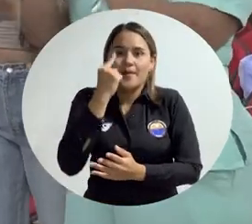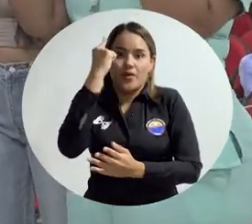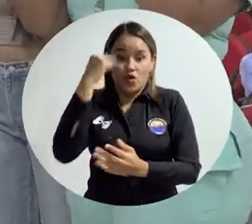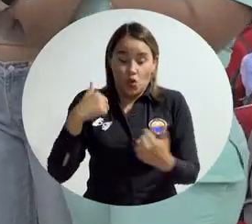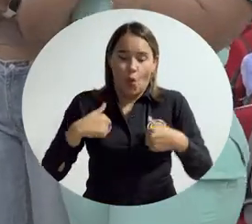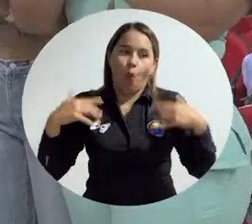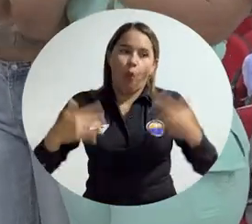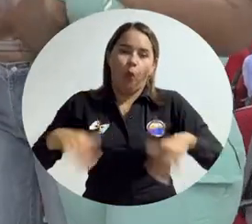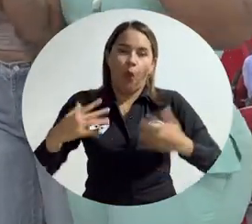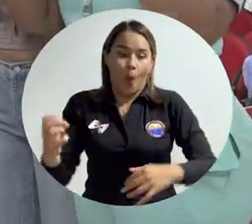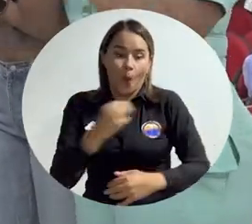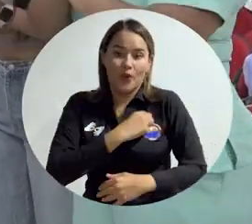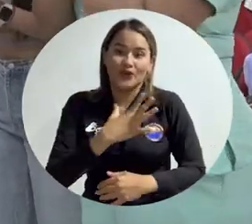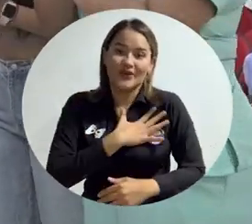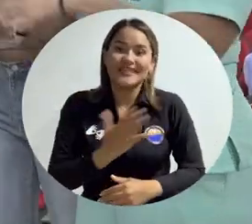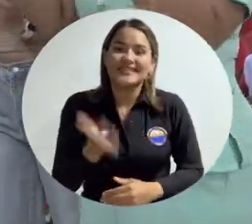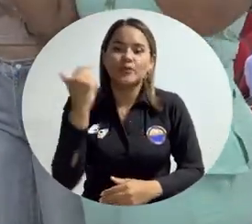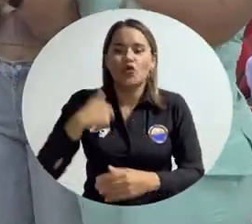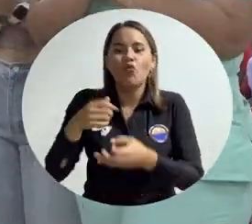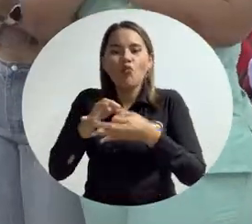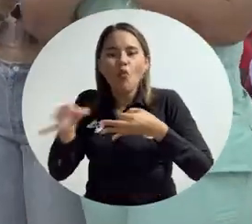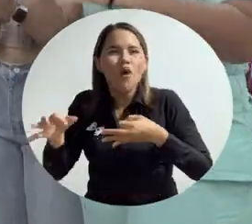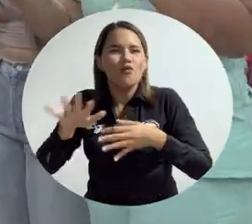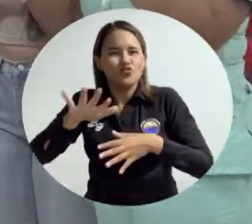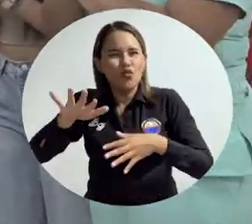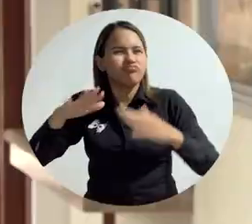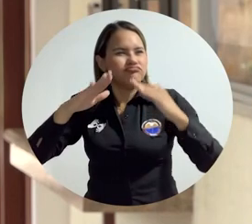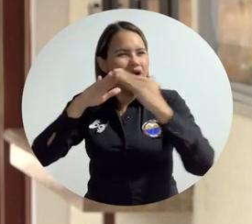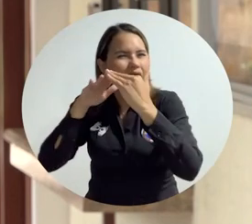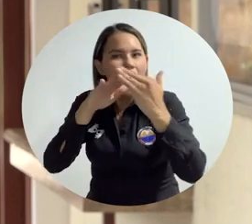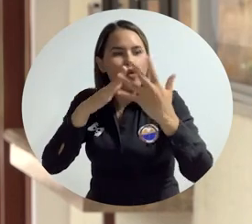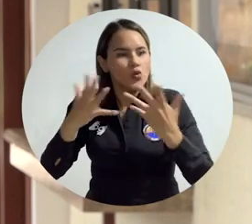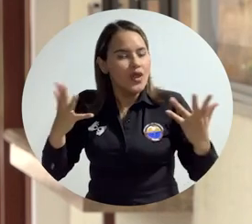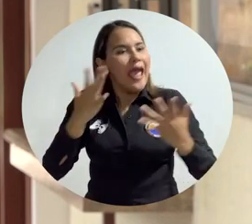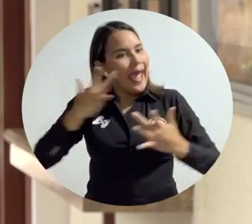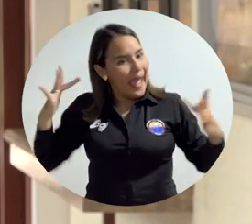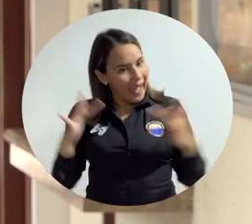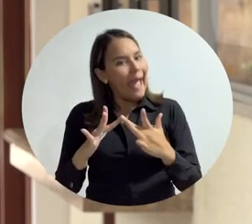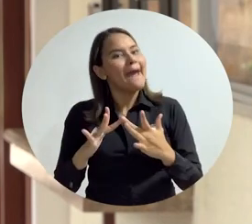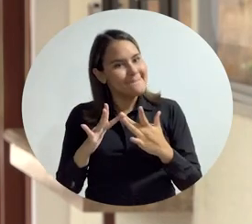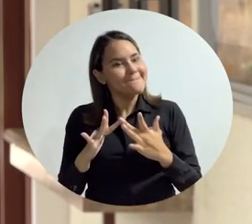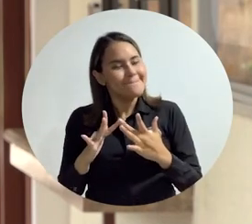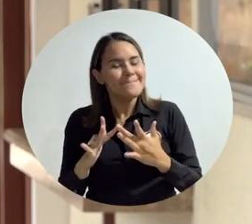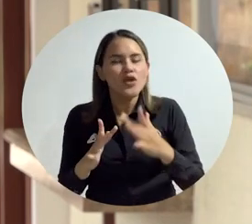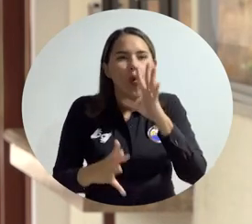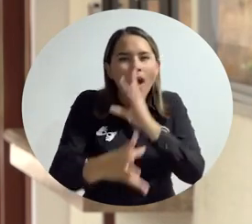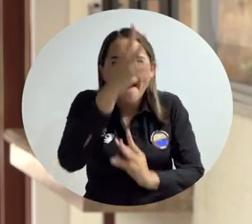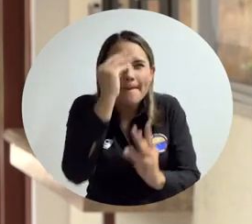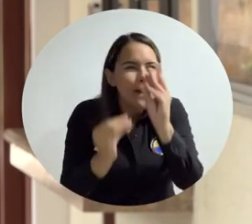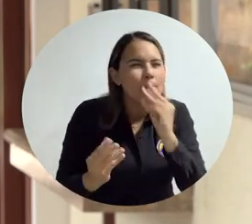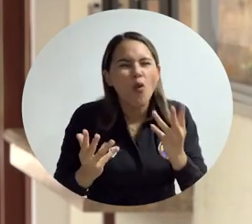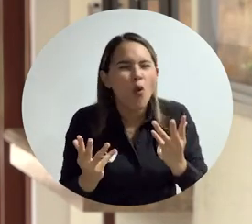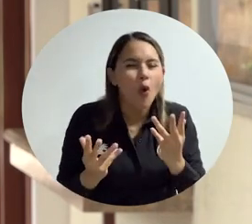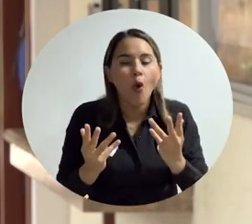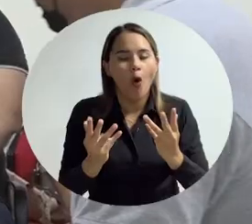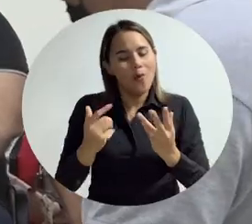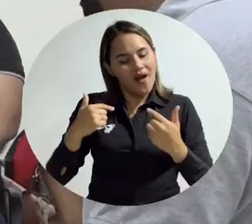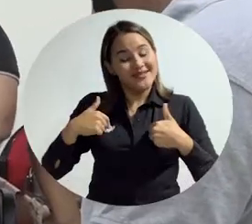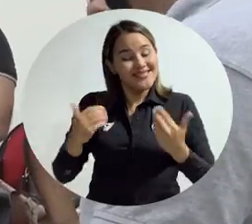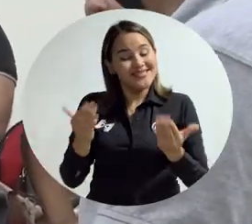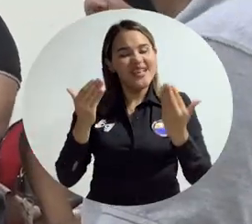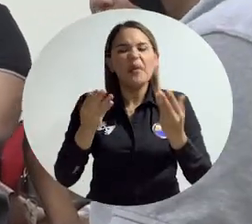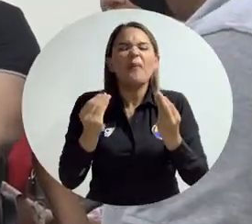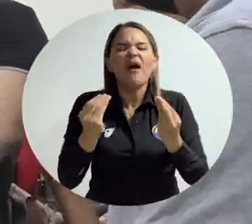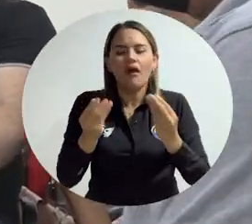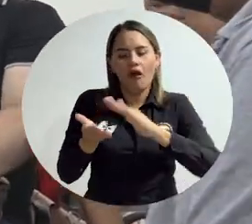oportunidad para mí personalmente porque vengo de zona rural y pues lo único que uno aspira a ser profesional es para aportar un